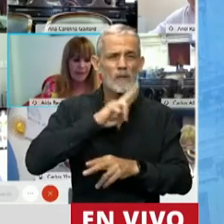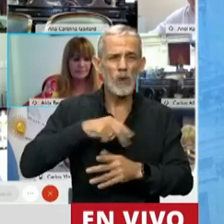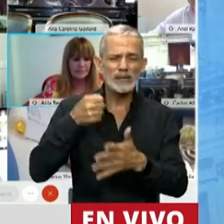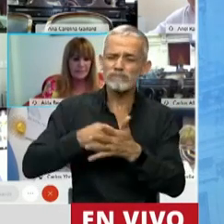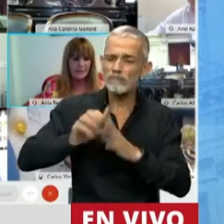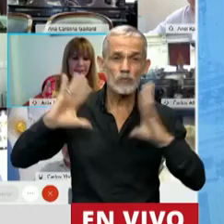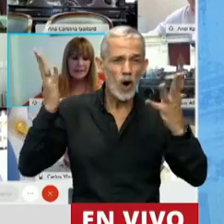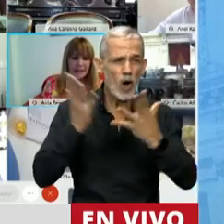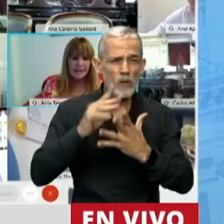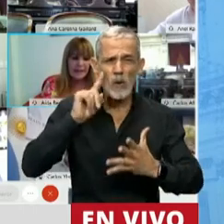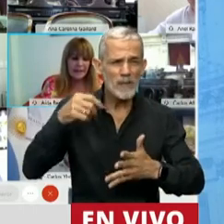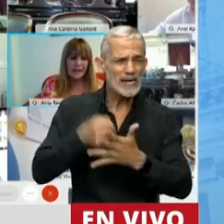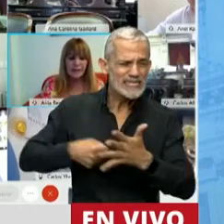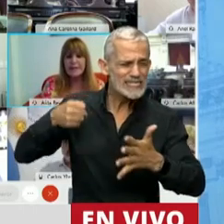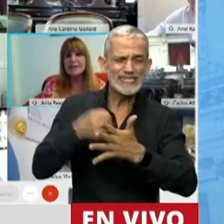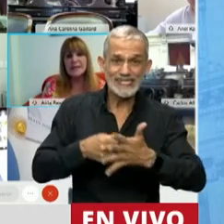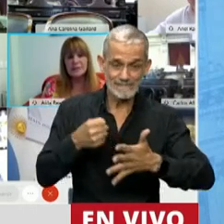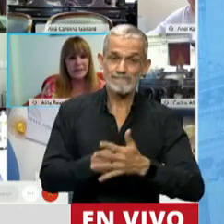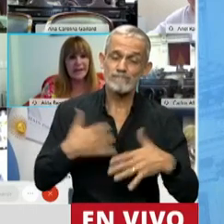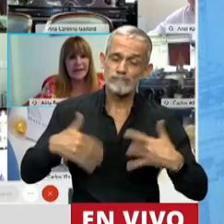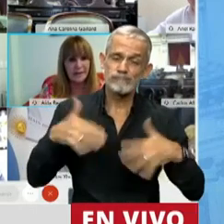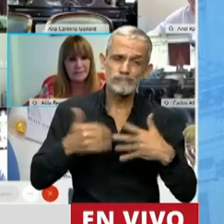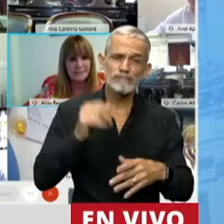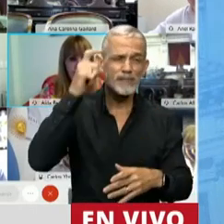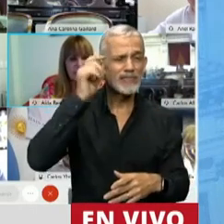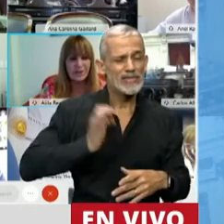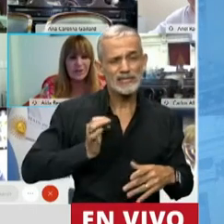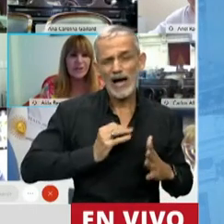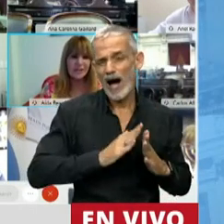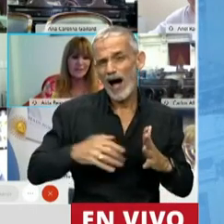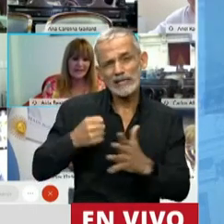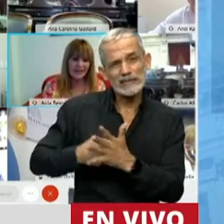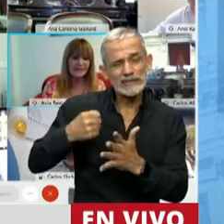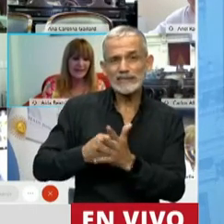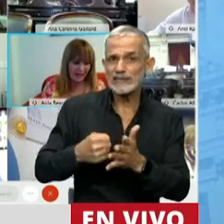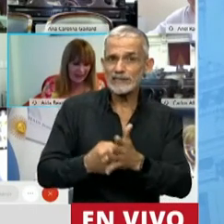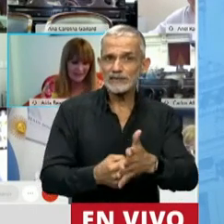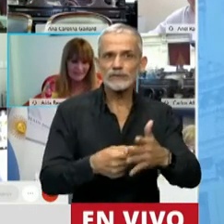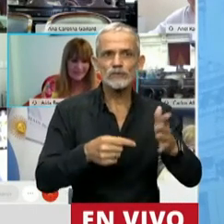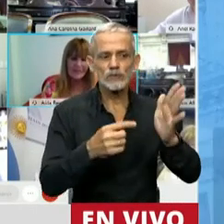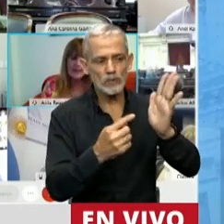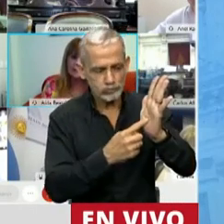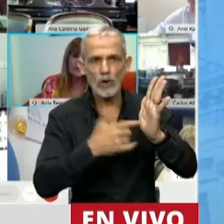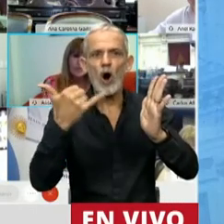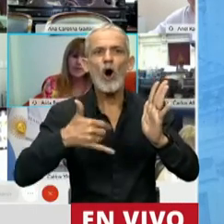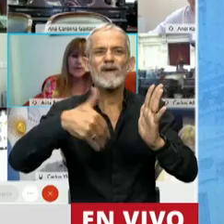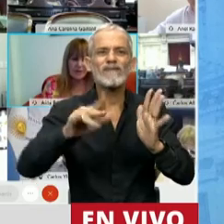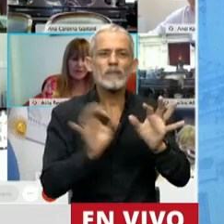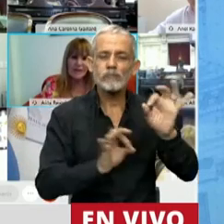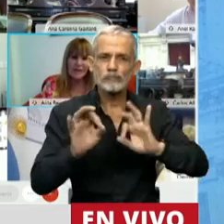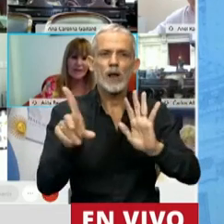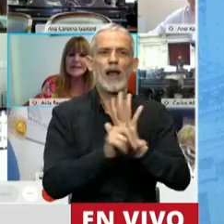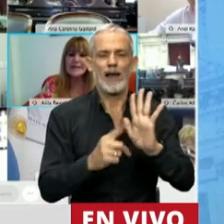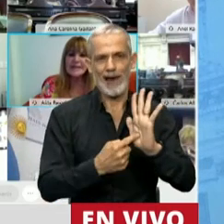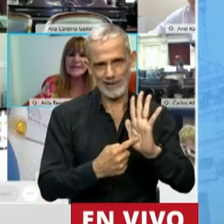mundial que ha llevado casi una década y hoy se convertirá en ley. Por supuesto,